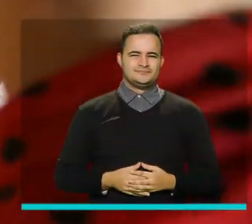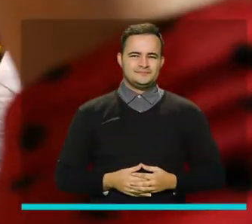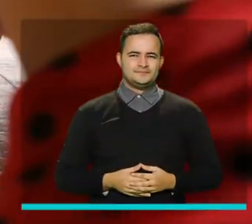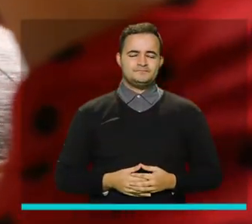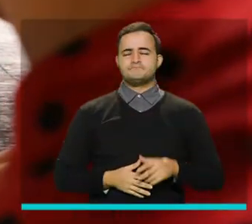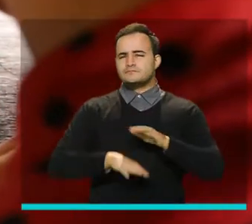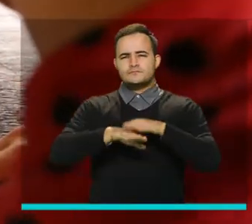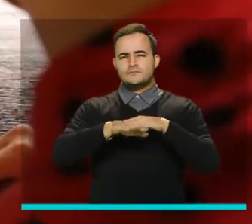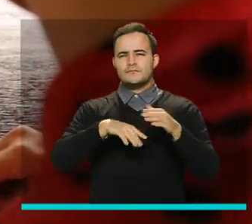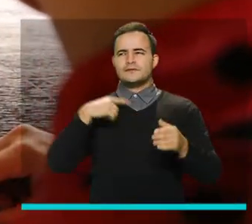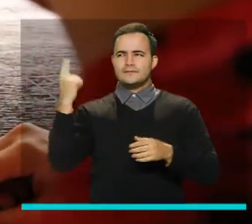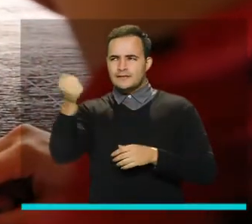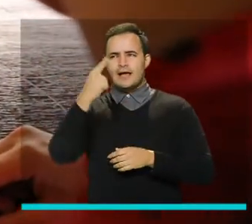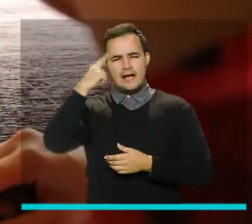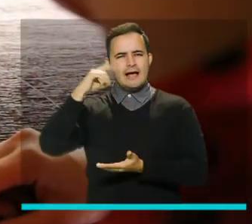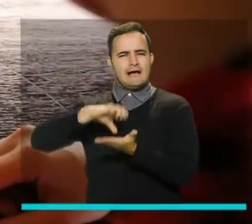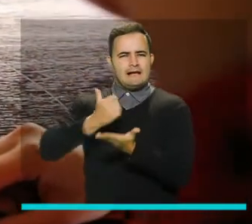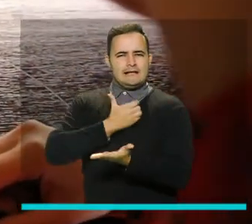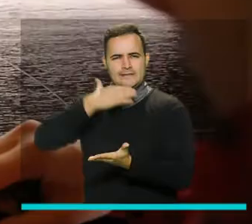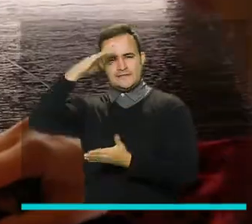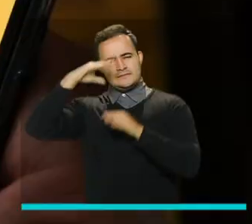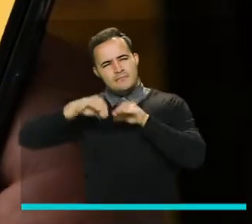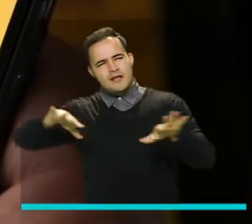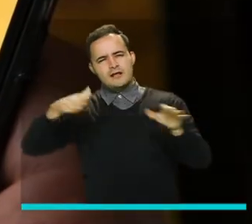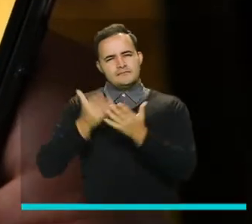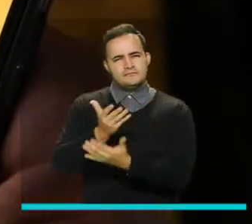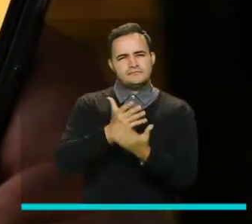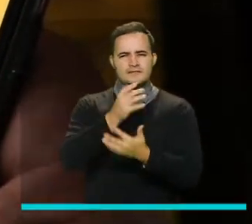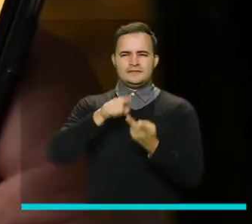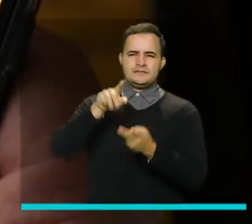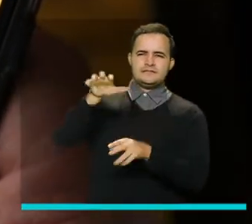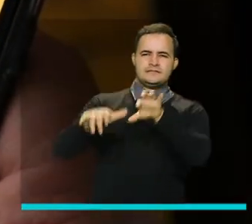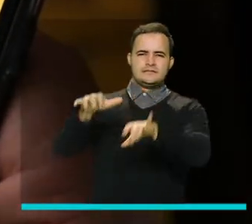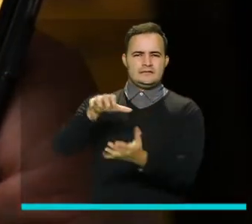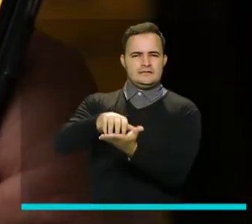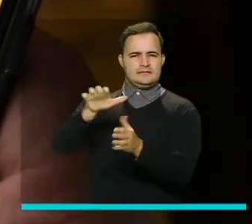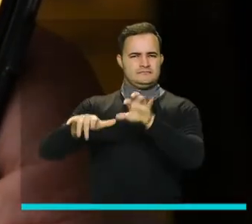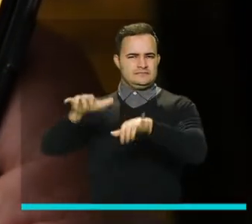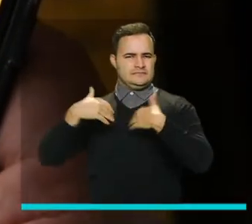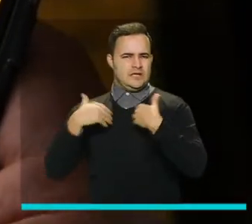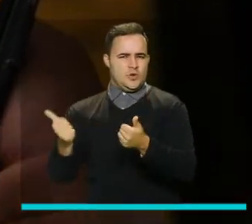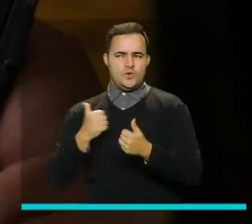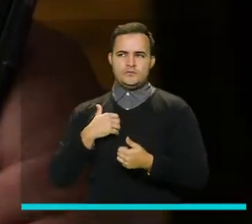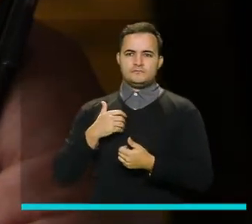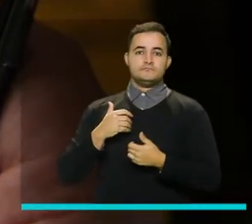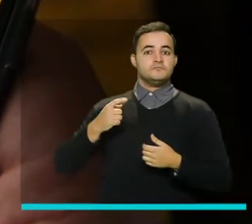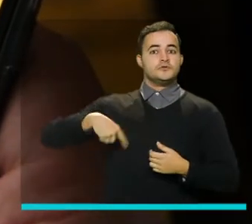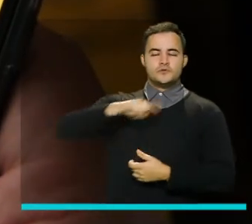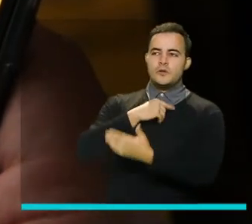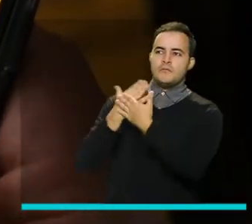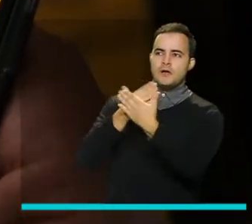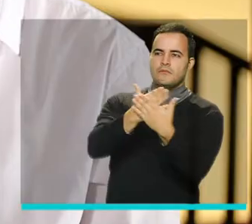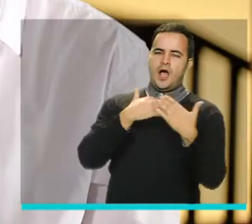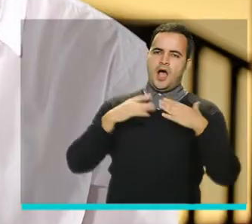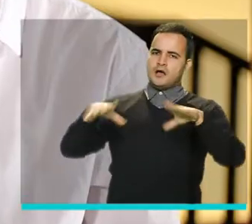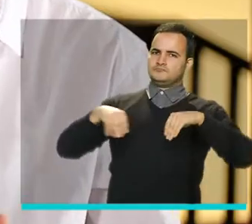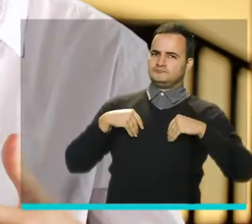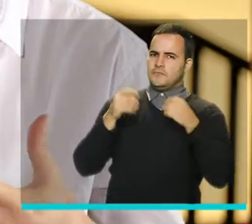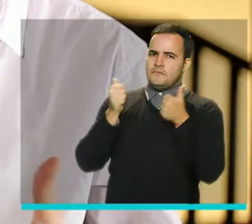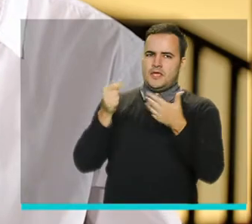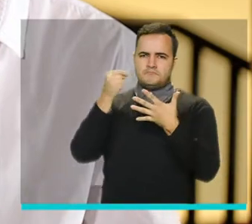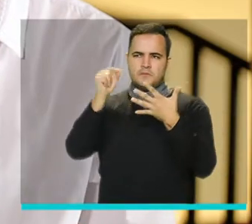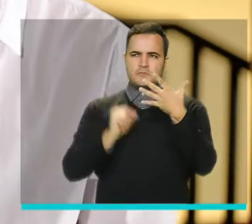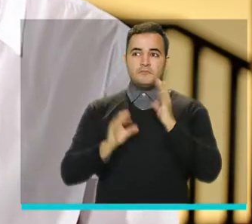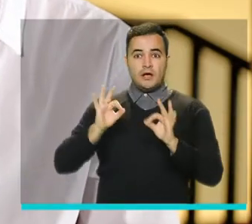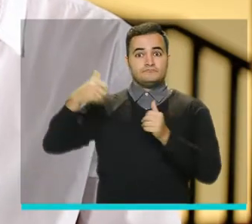Las recomendaciones que ha dado la Alcaldía de Medellín, la Secretaría de Sanidad, las hemos hecho y recibido y el